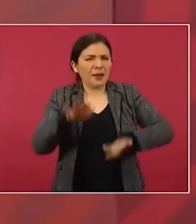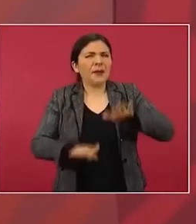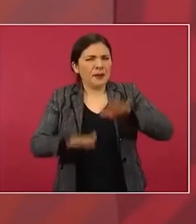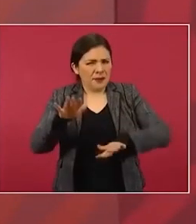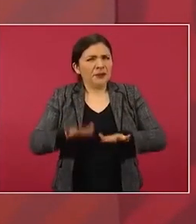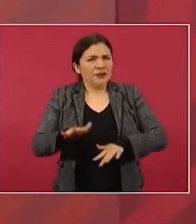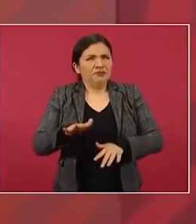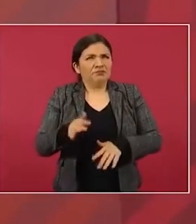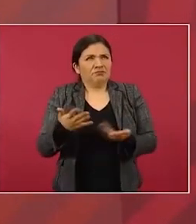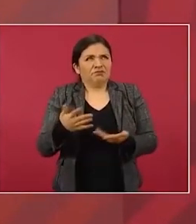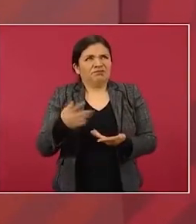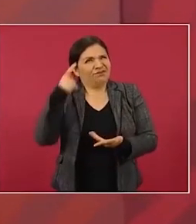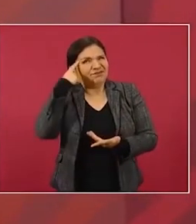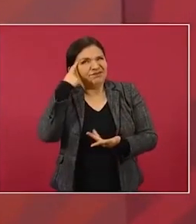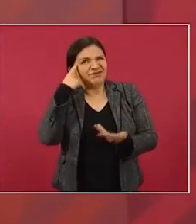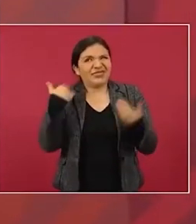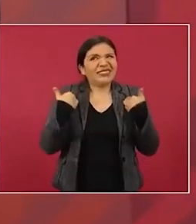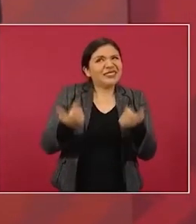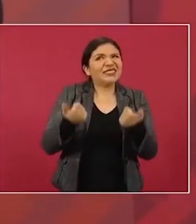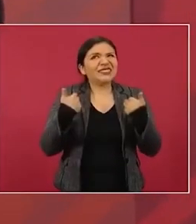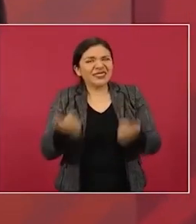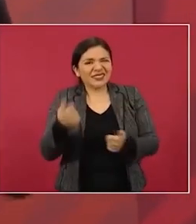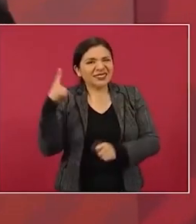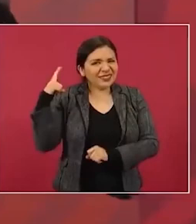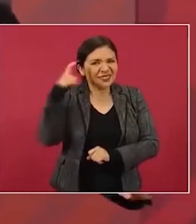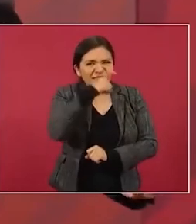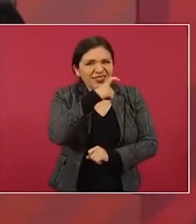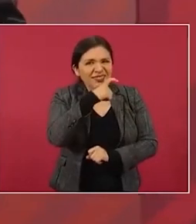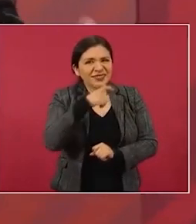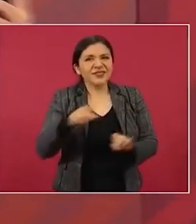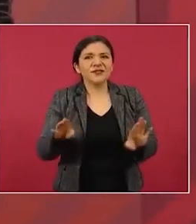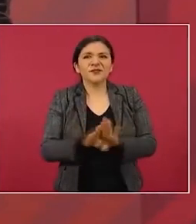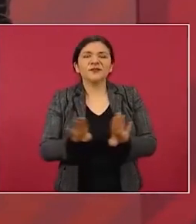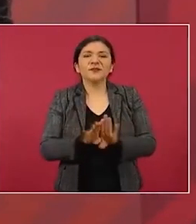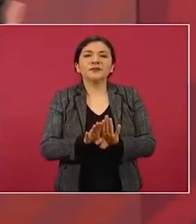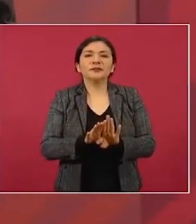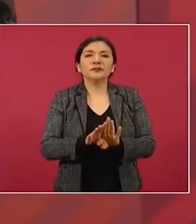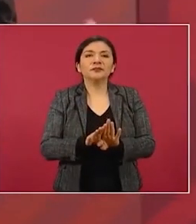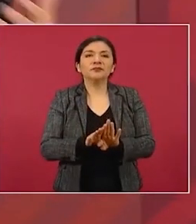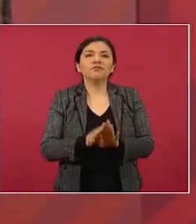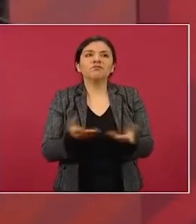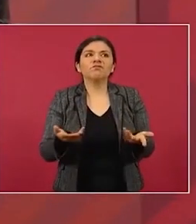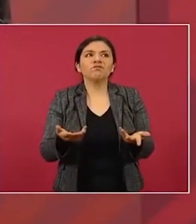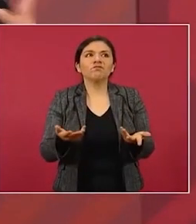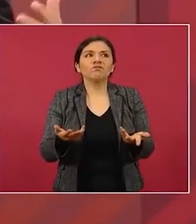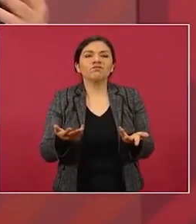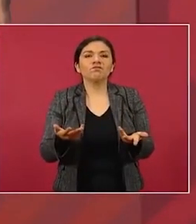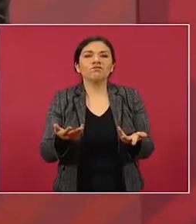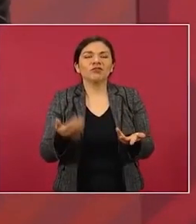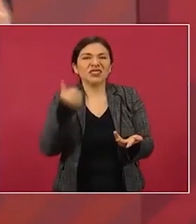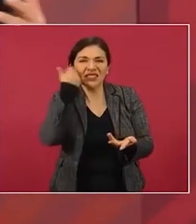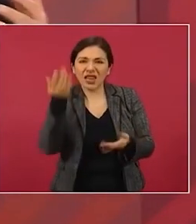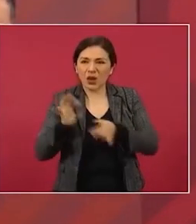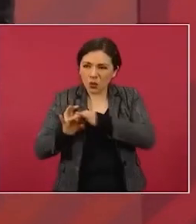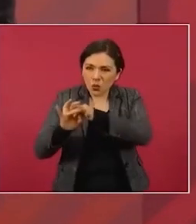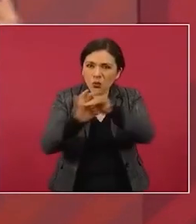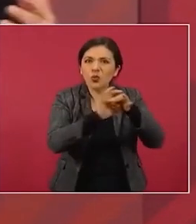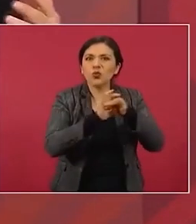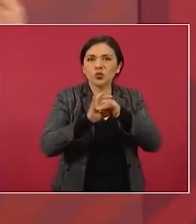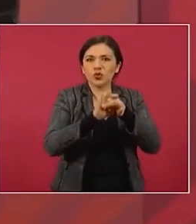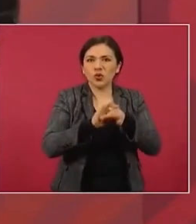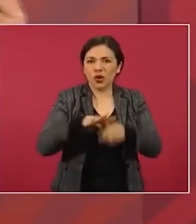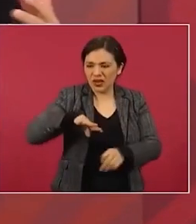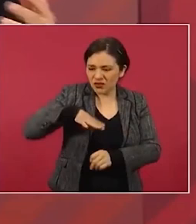Cuesta mucho unir todos los esfuerzos,